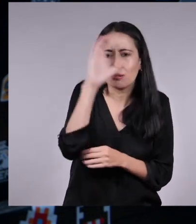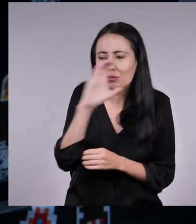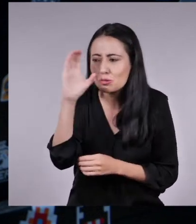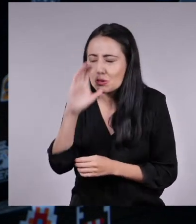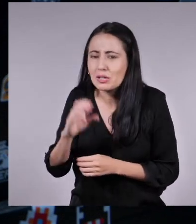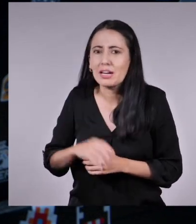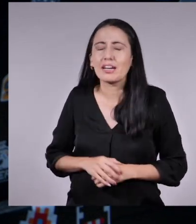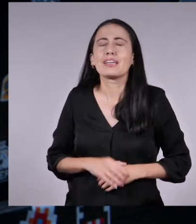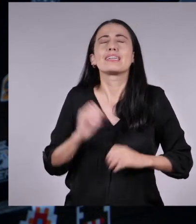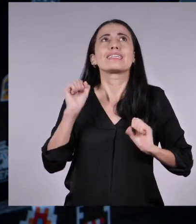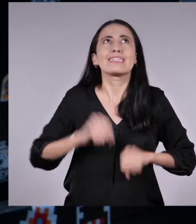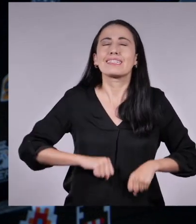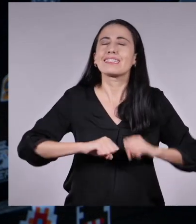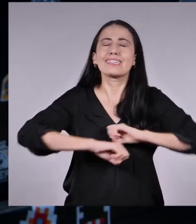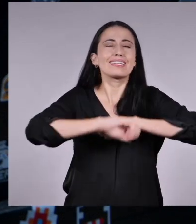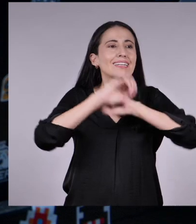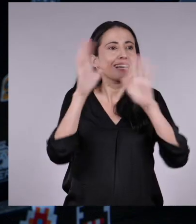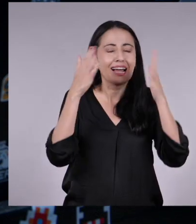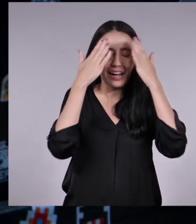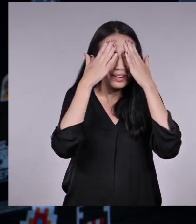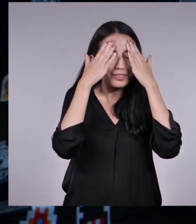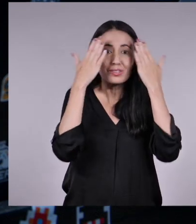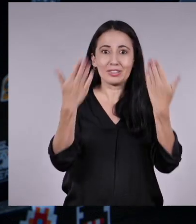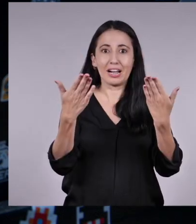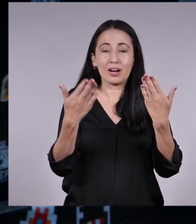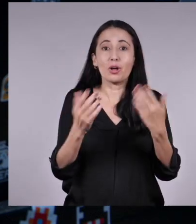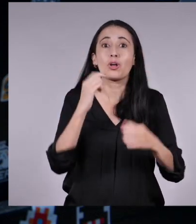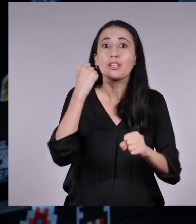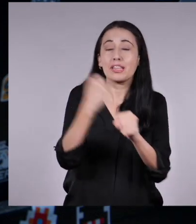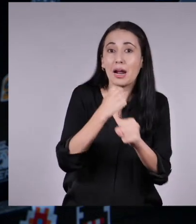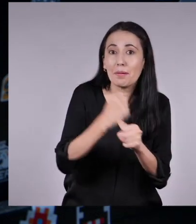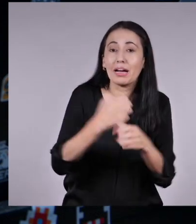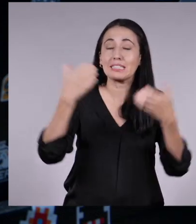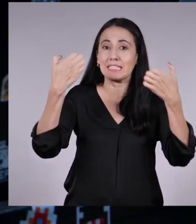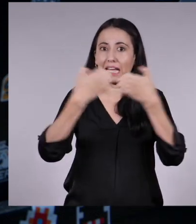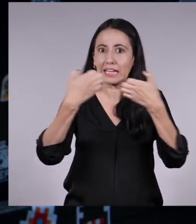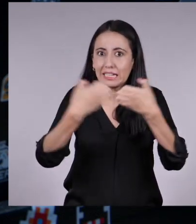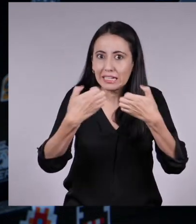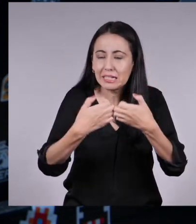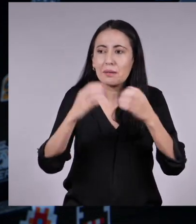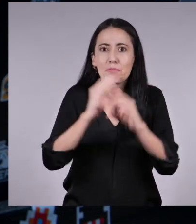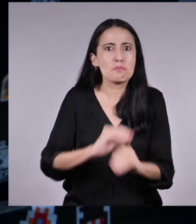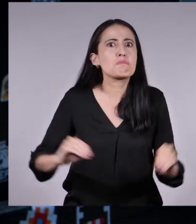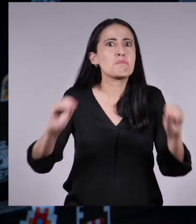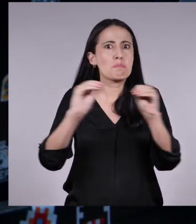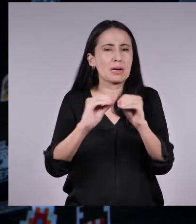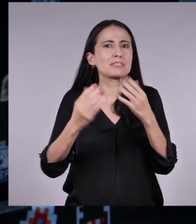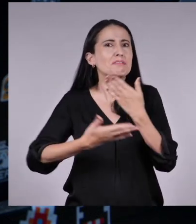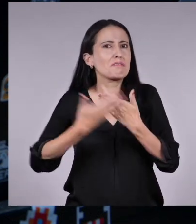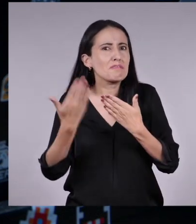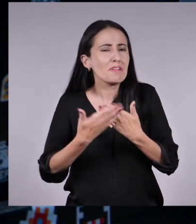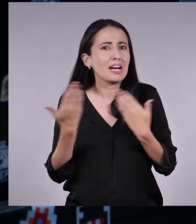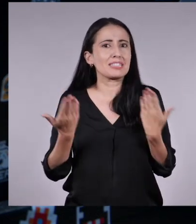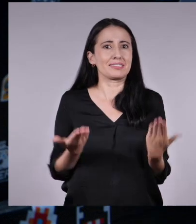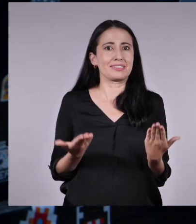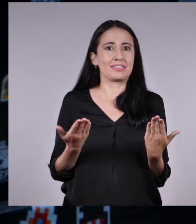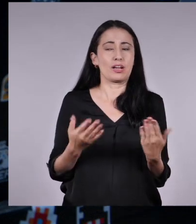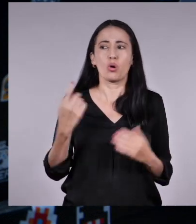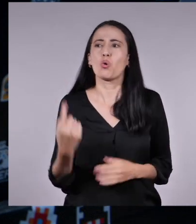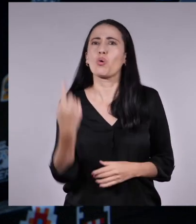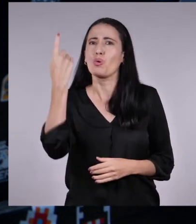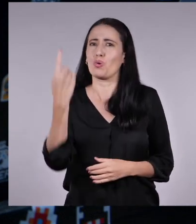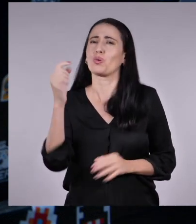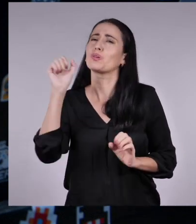que, claro, no sé cómo no se me había ocurrido antes. Cuando estamos juntos, las cosas son más fáciles. Y uno solo